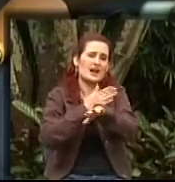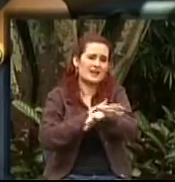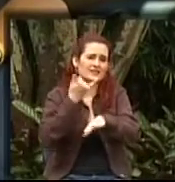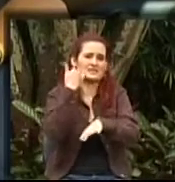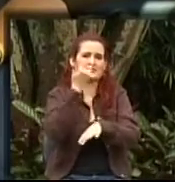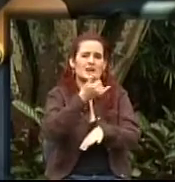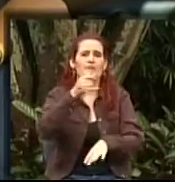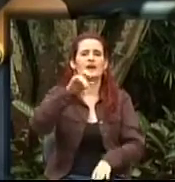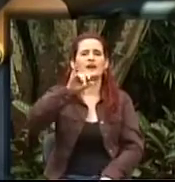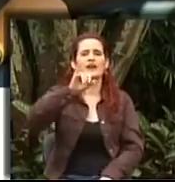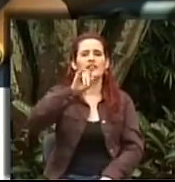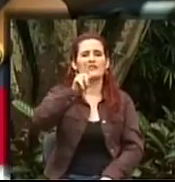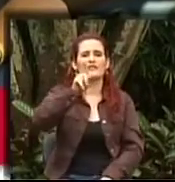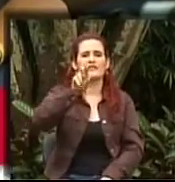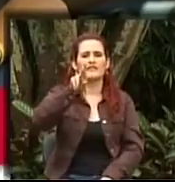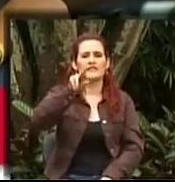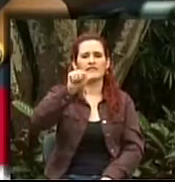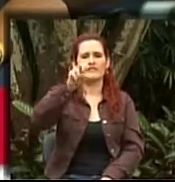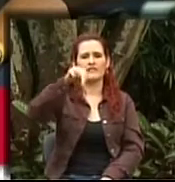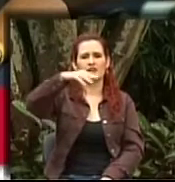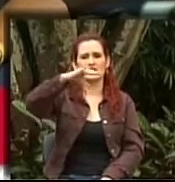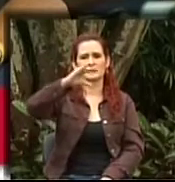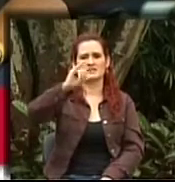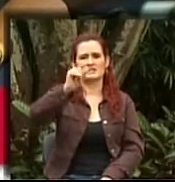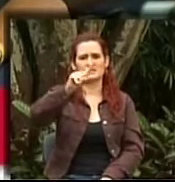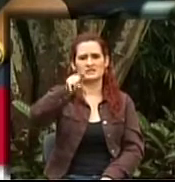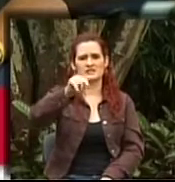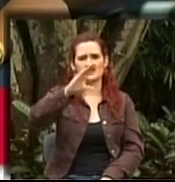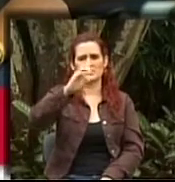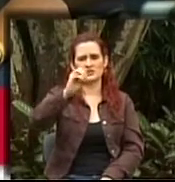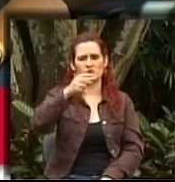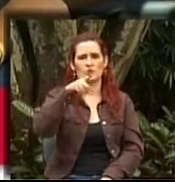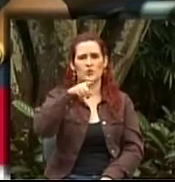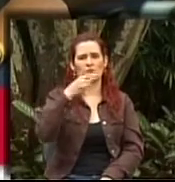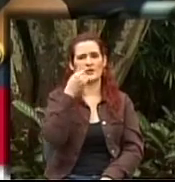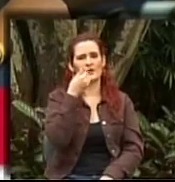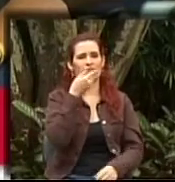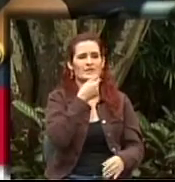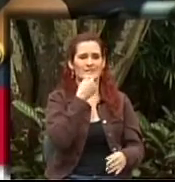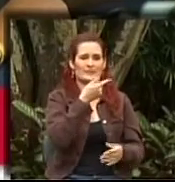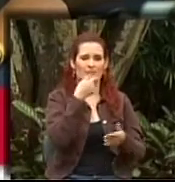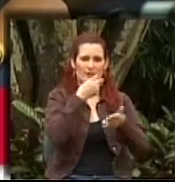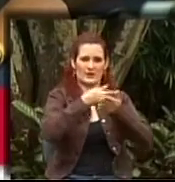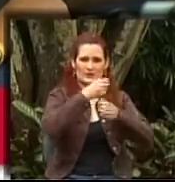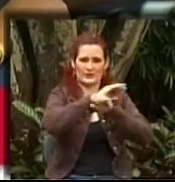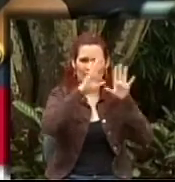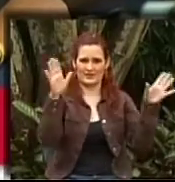¿cómo no? Bienvenido. ¿Cómo le va, señor? Muy bien, muchas gracias. Lo escuchamos.